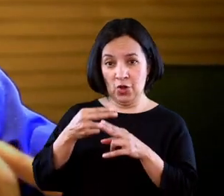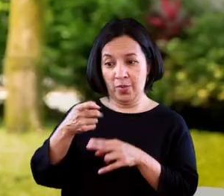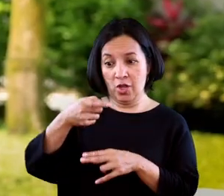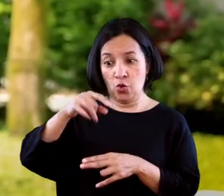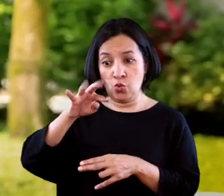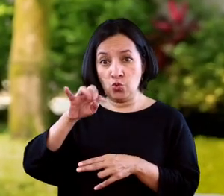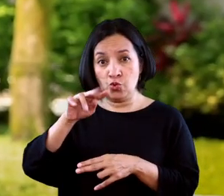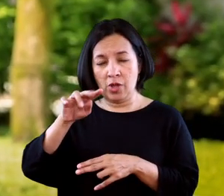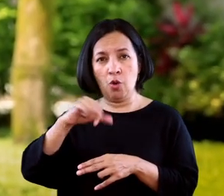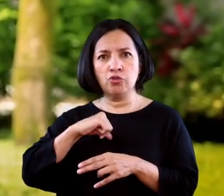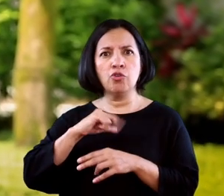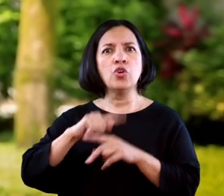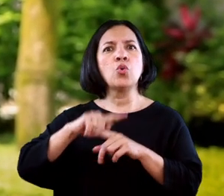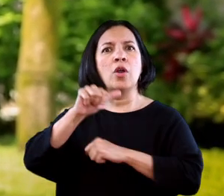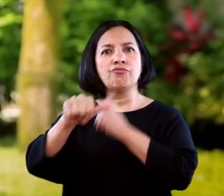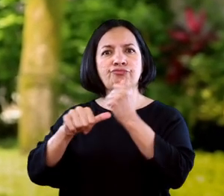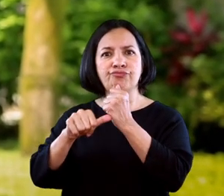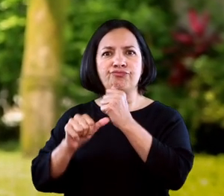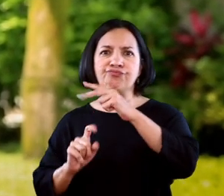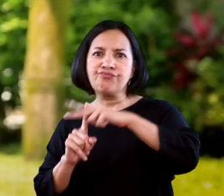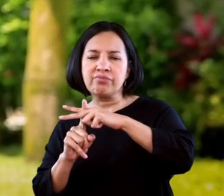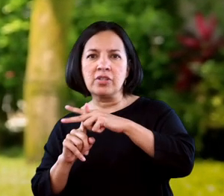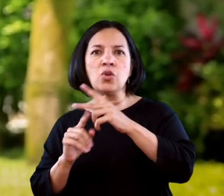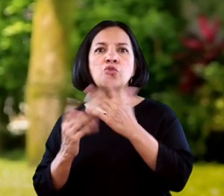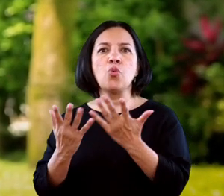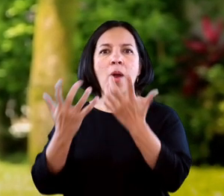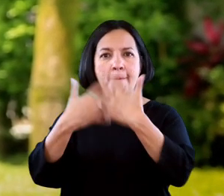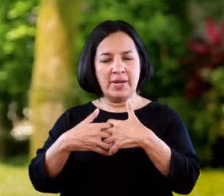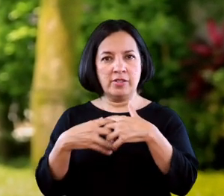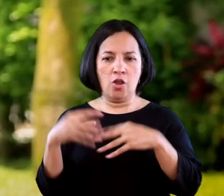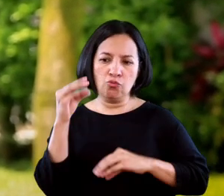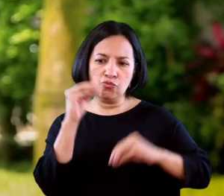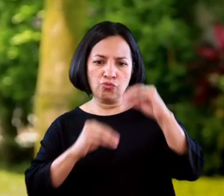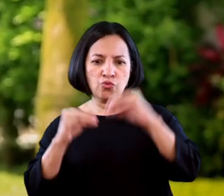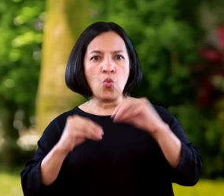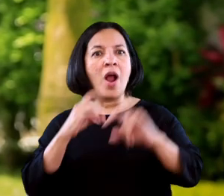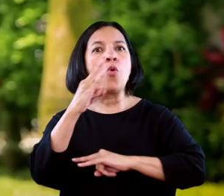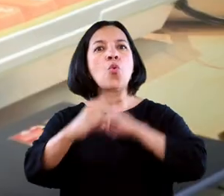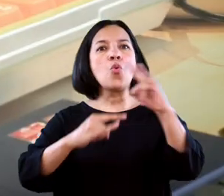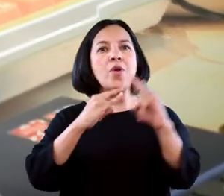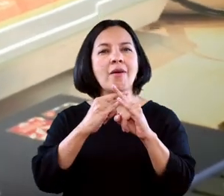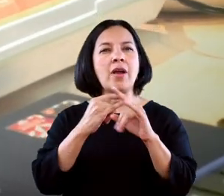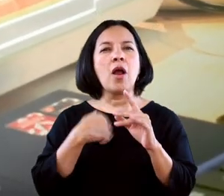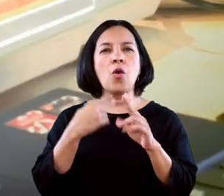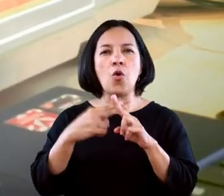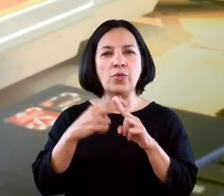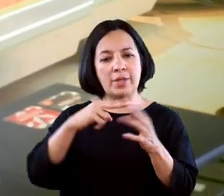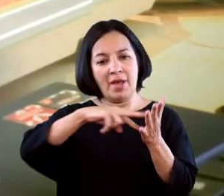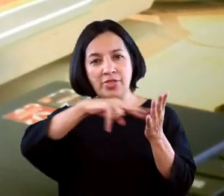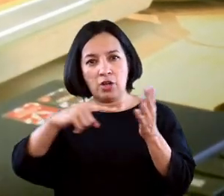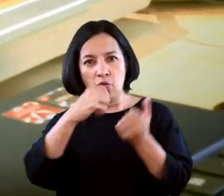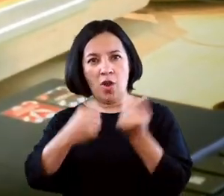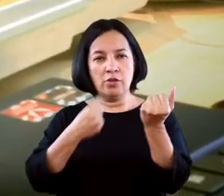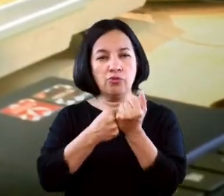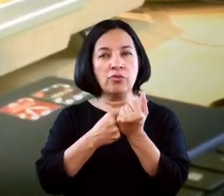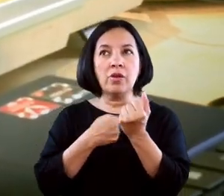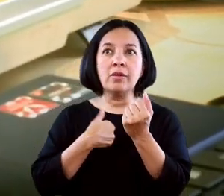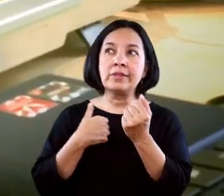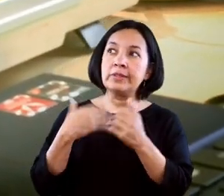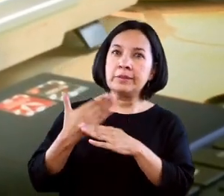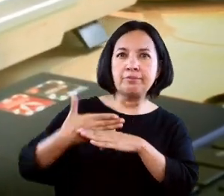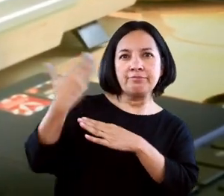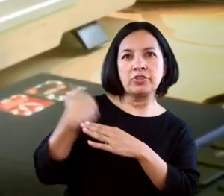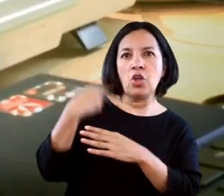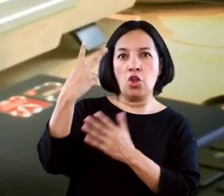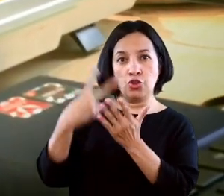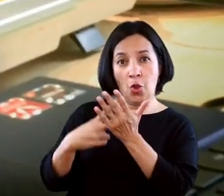Mi nombre es Gustavo Incapié, soy cofundador y gerente de la empresa Diseño Universal Tecnoayudas. Es una empresa que viene operando desde el